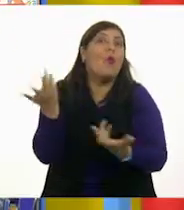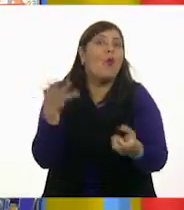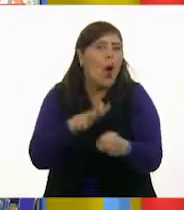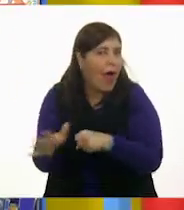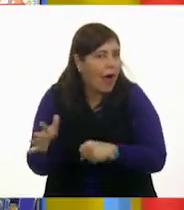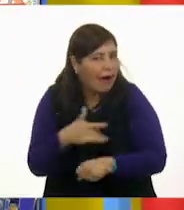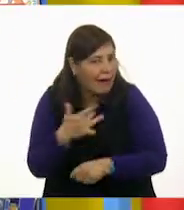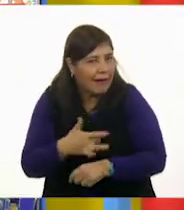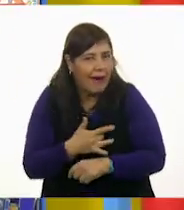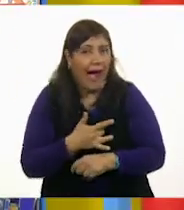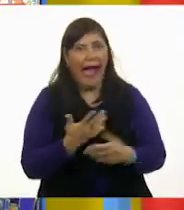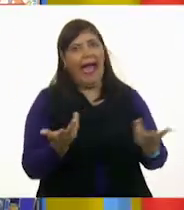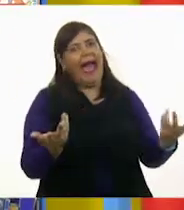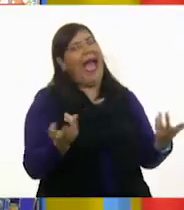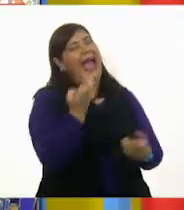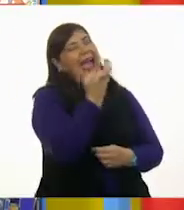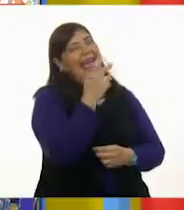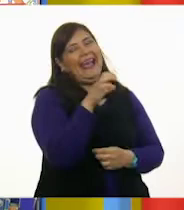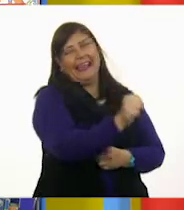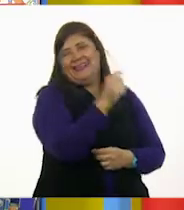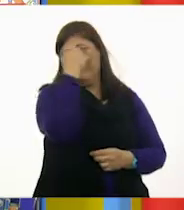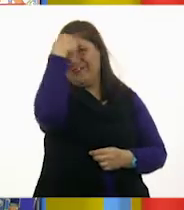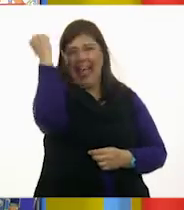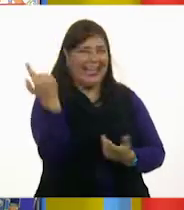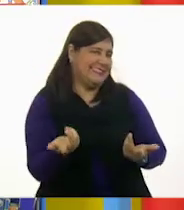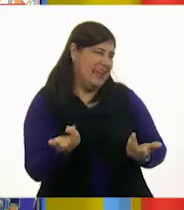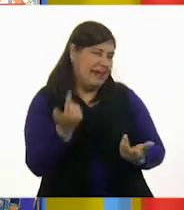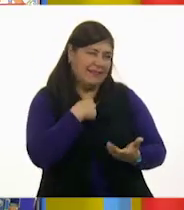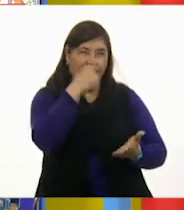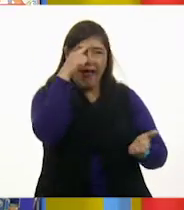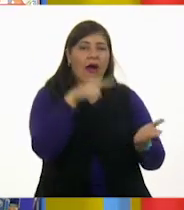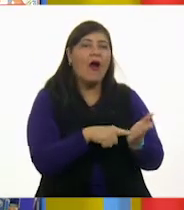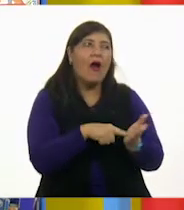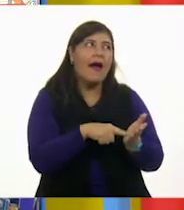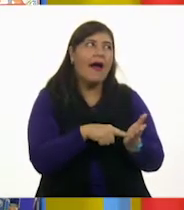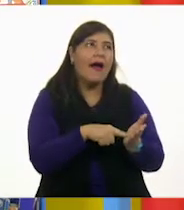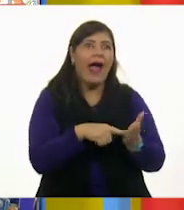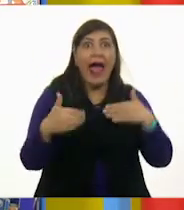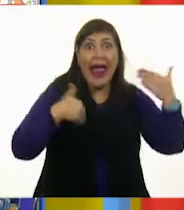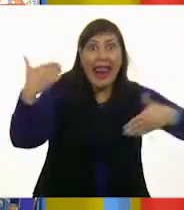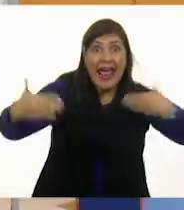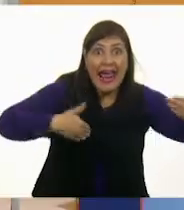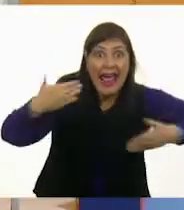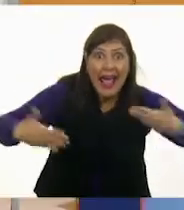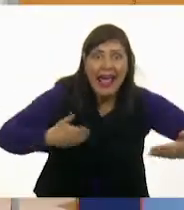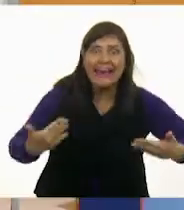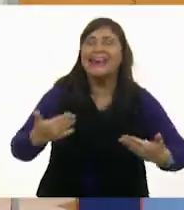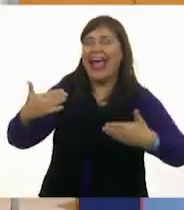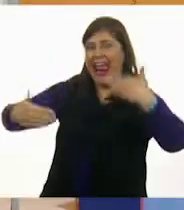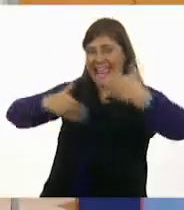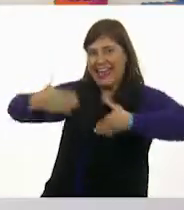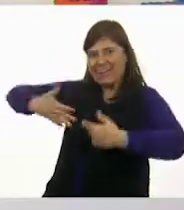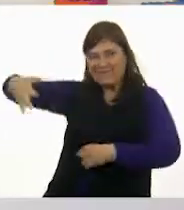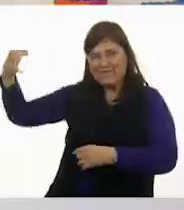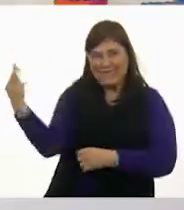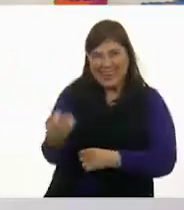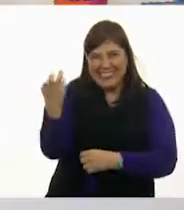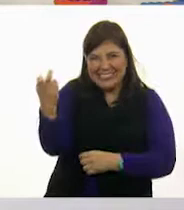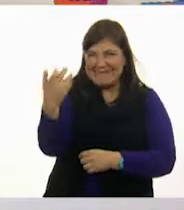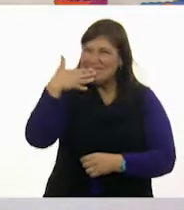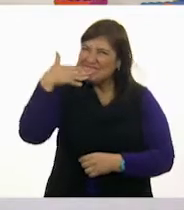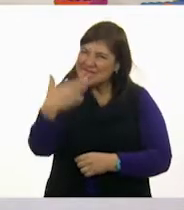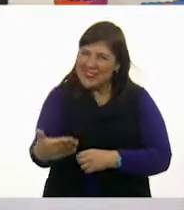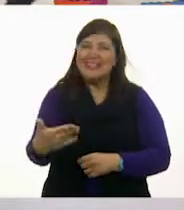es? Ah, esa creo que está más fácil. Yo creo que es alegría. ¡Alegría! ¡Perfecto, Oscar!